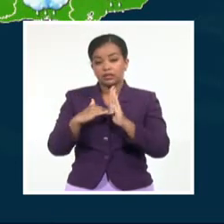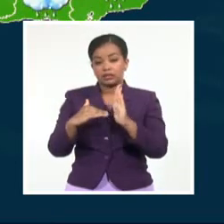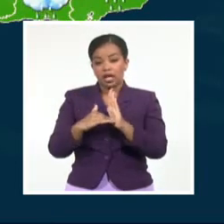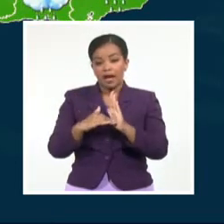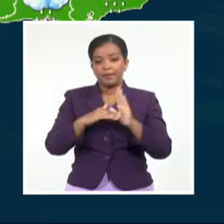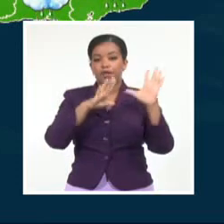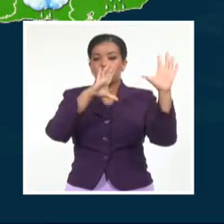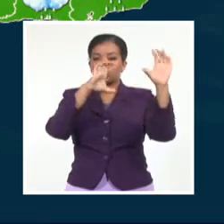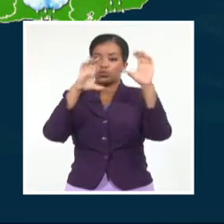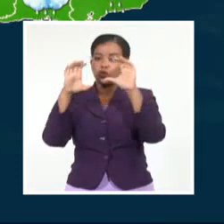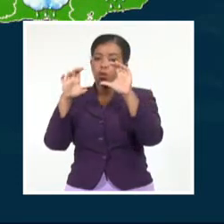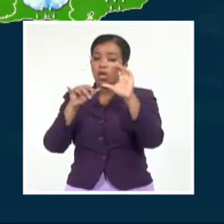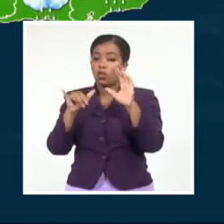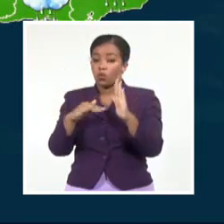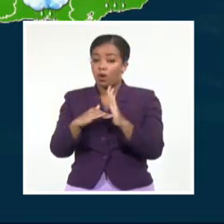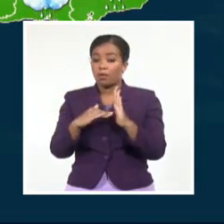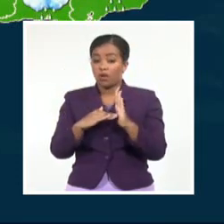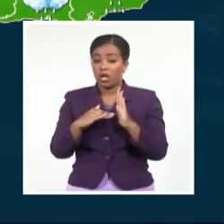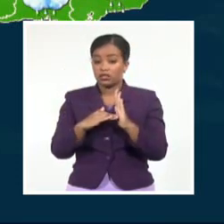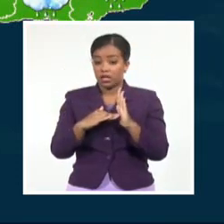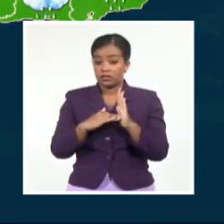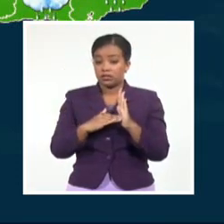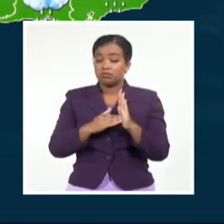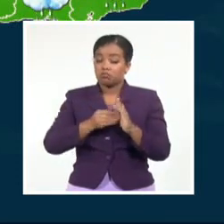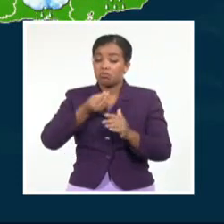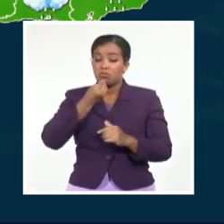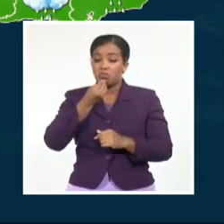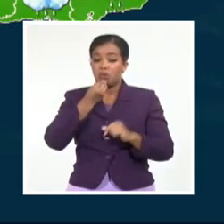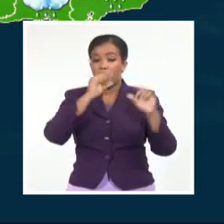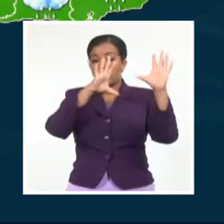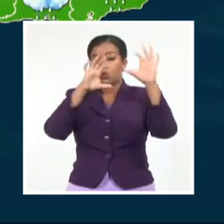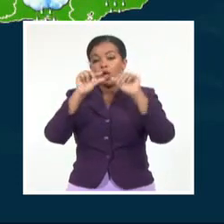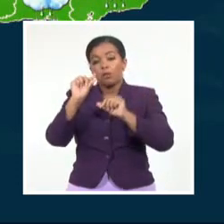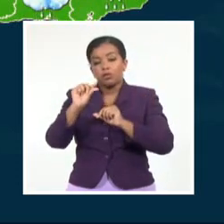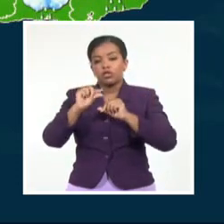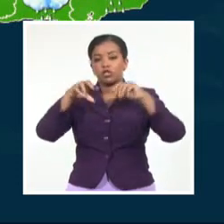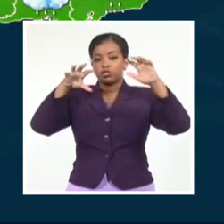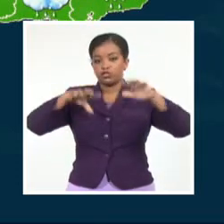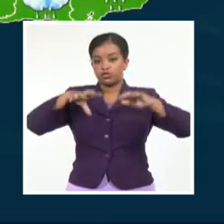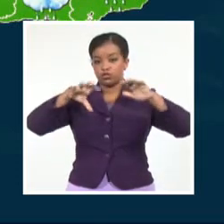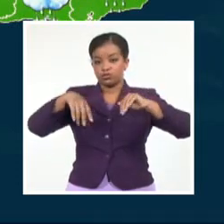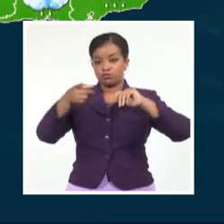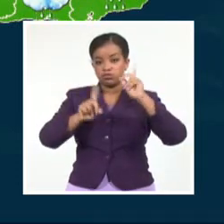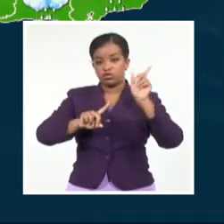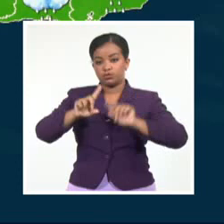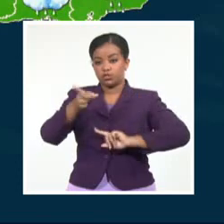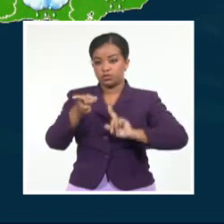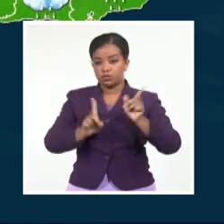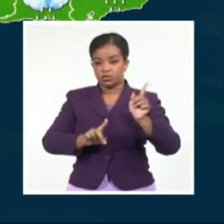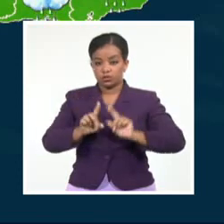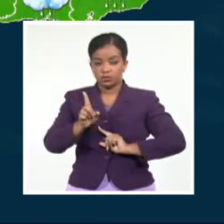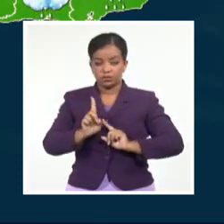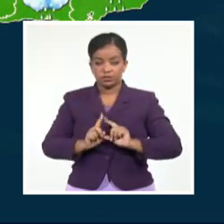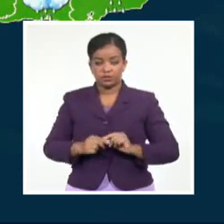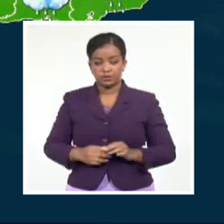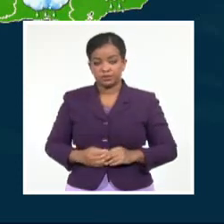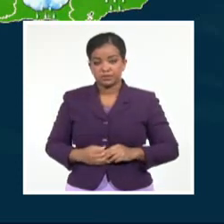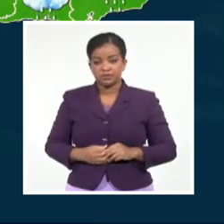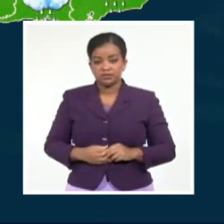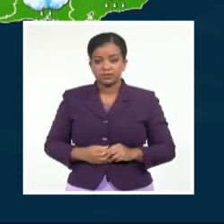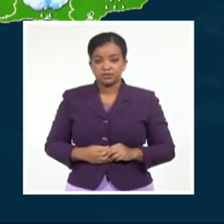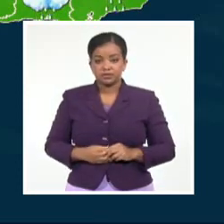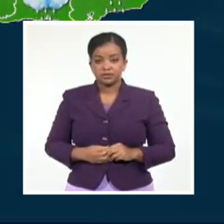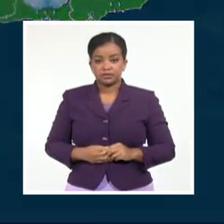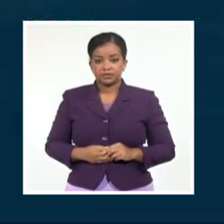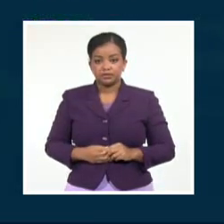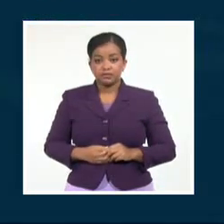y se nublará durante la tarde en zonas del interior y sur con algunos chubascos, lluvias y tormentas eléctricas que serán más aislados en el resto del territorio.